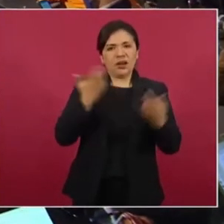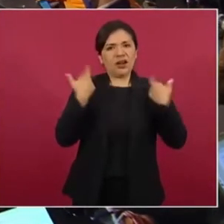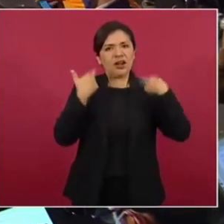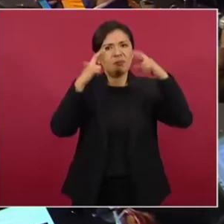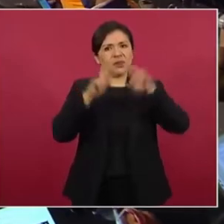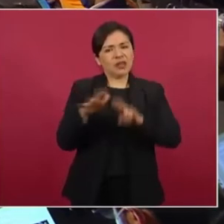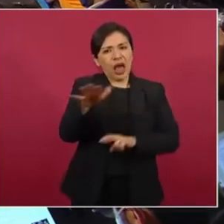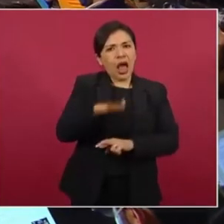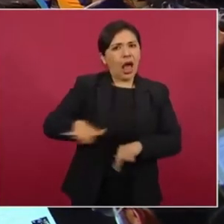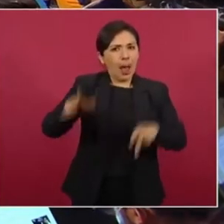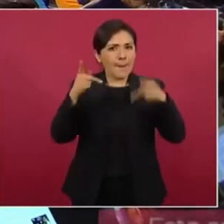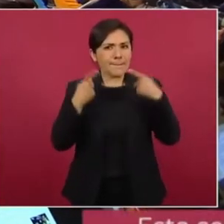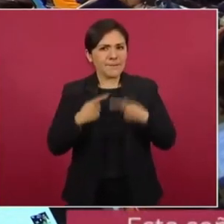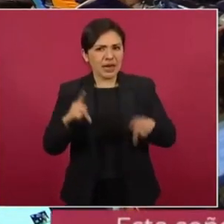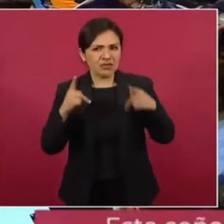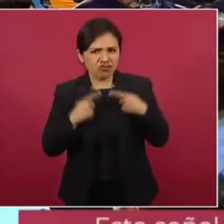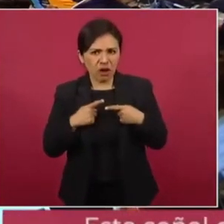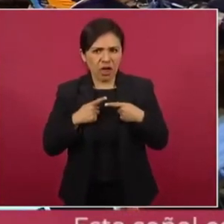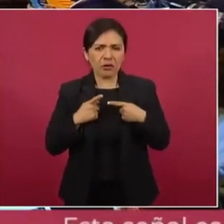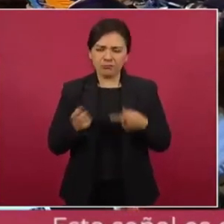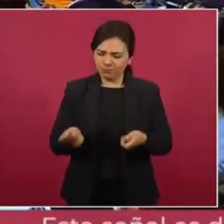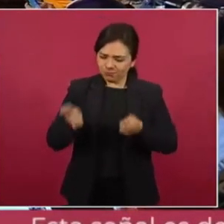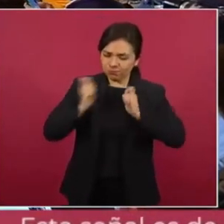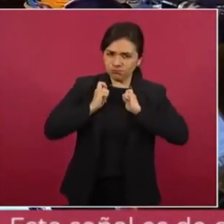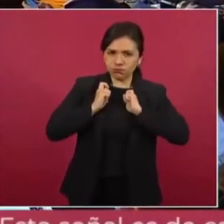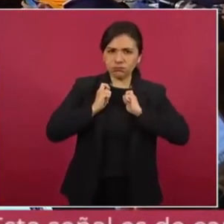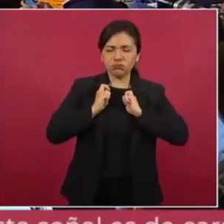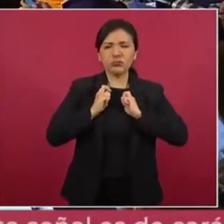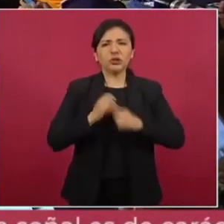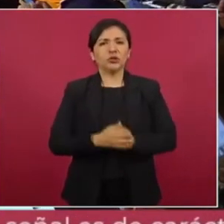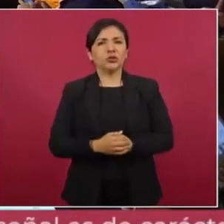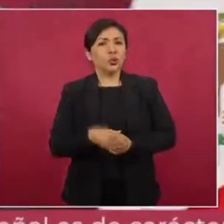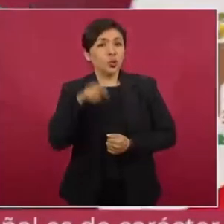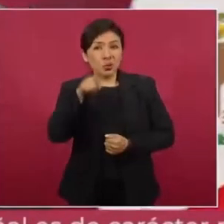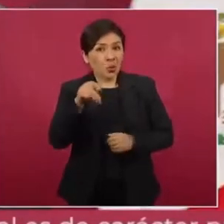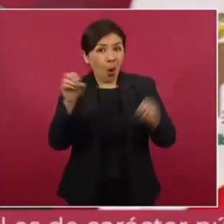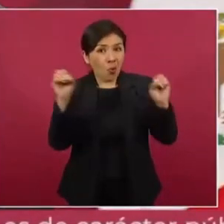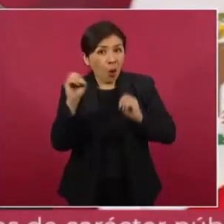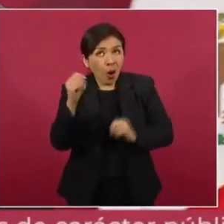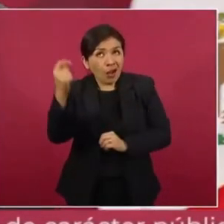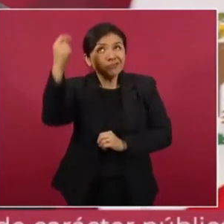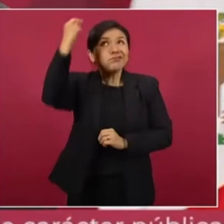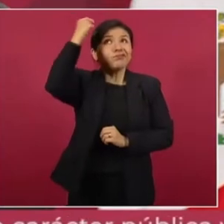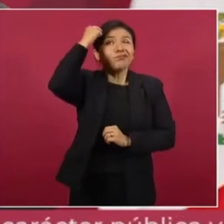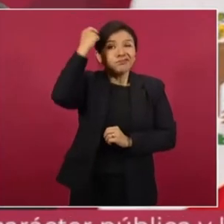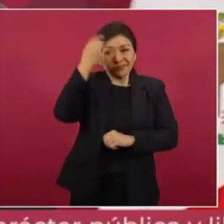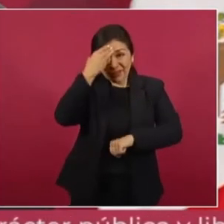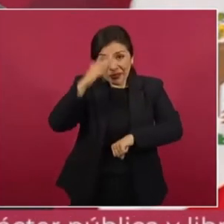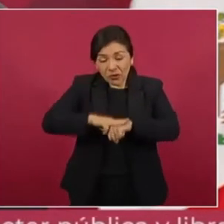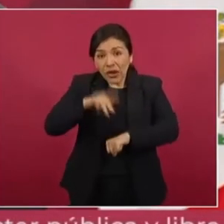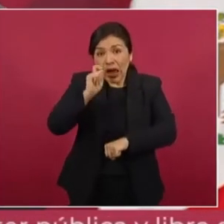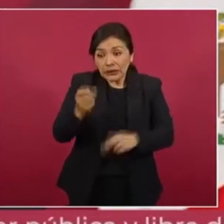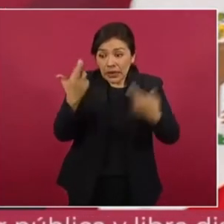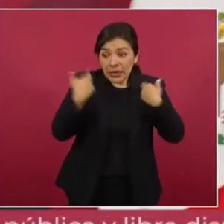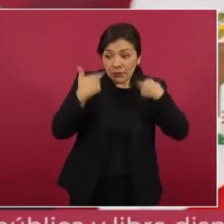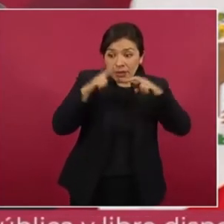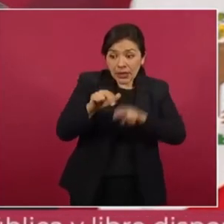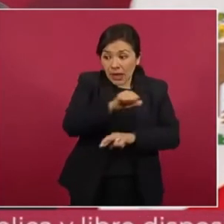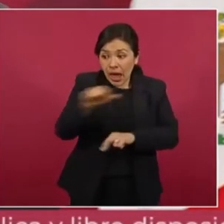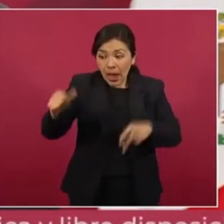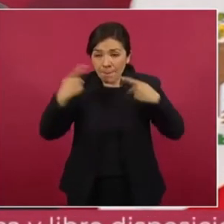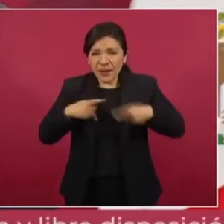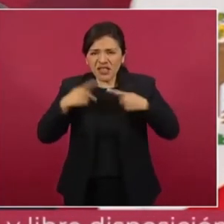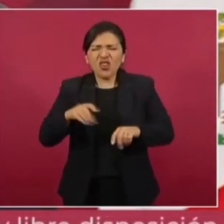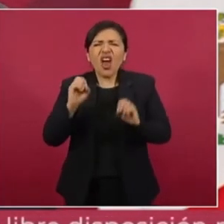Si no han internalizado de que son representantes del pueblo o no les importa,